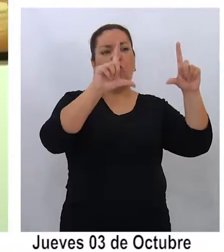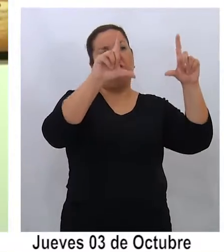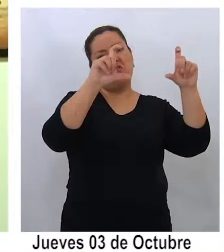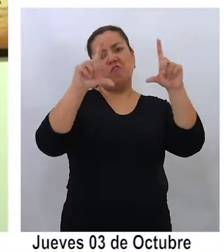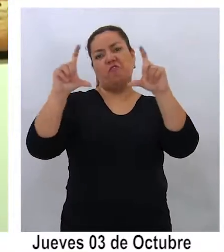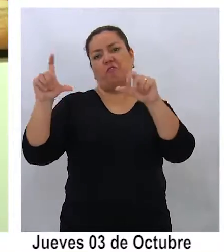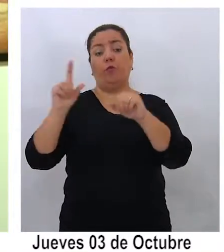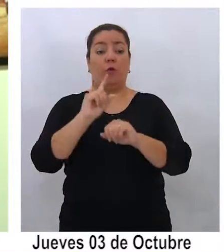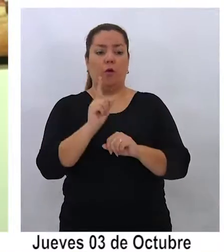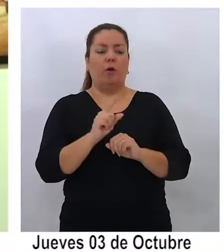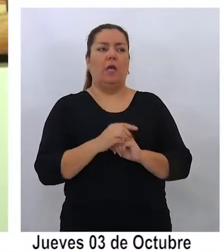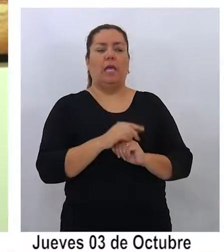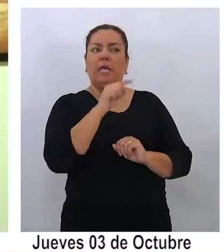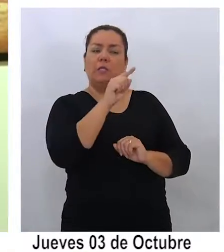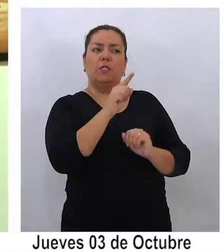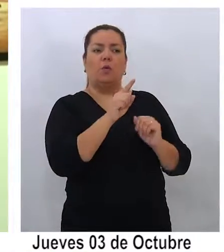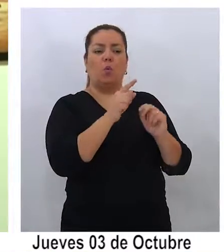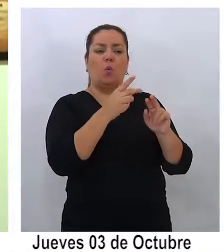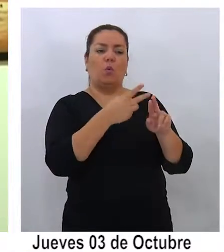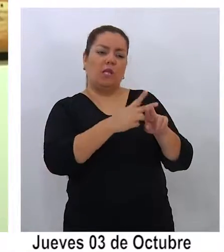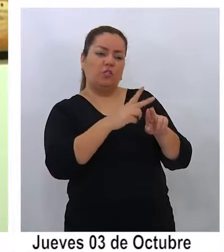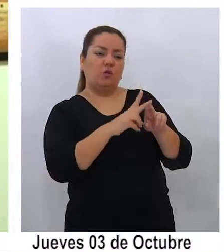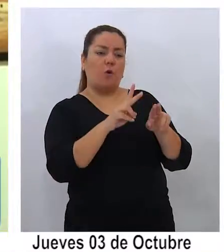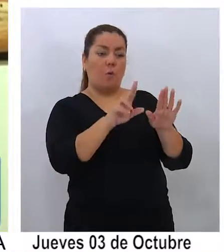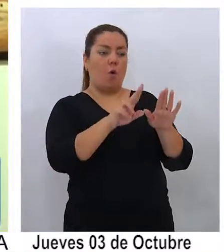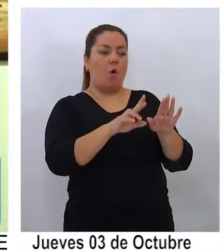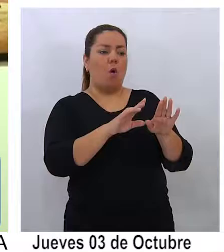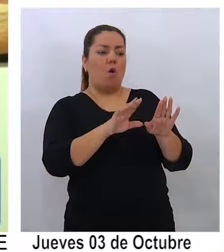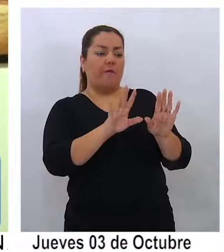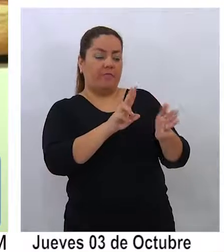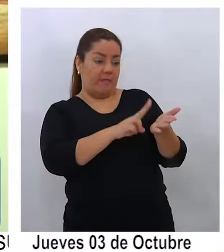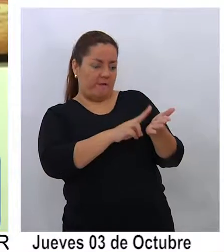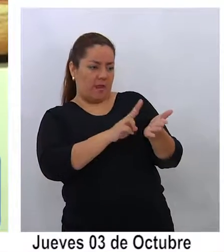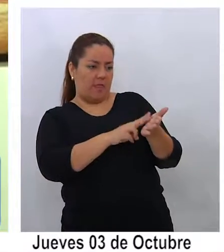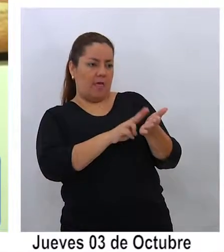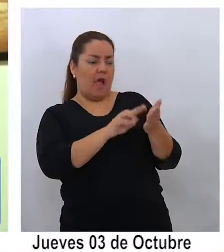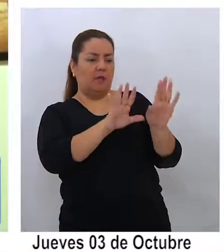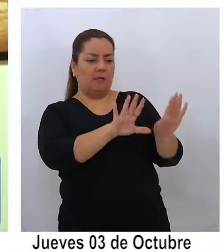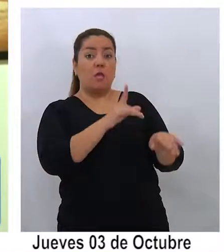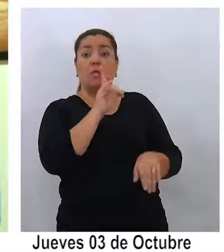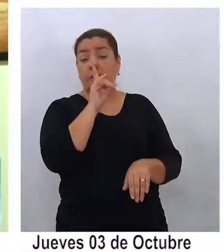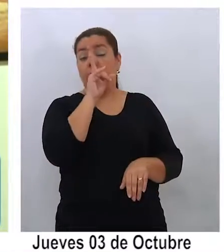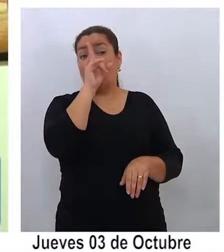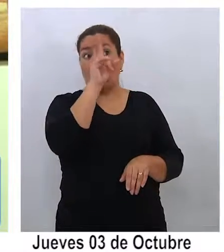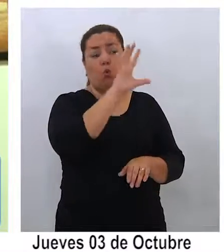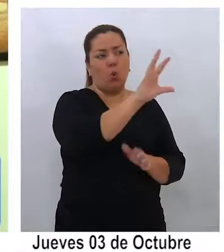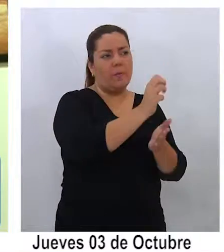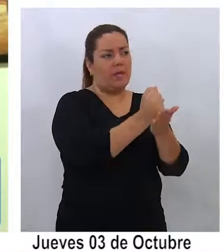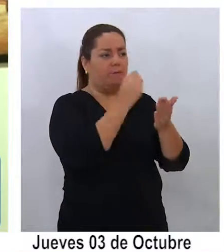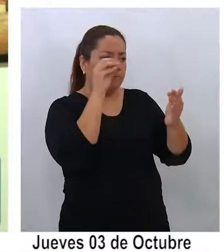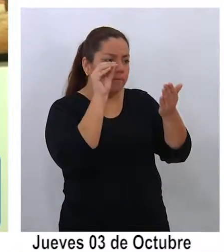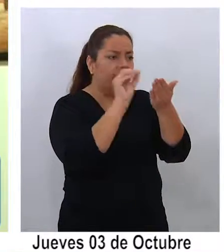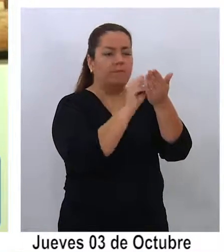es un estilo realista, pero también es un estilo costumbrista. O sea, rescata algunas